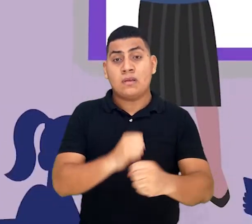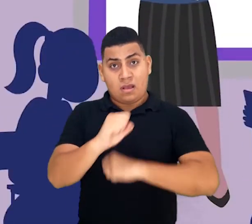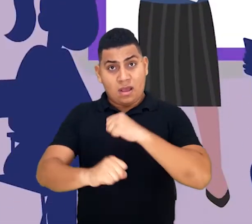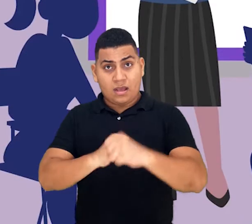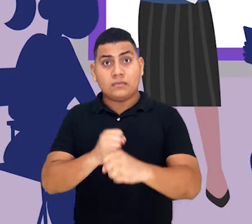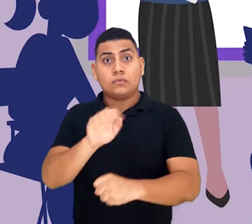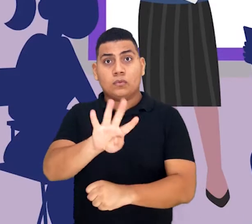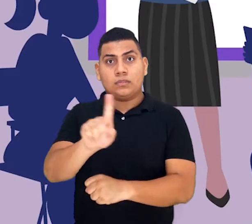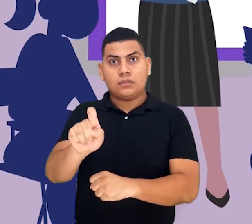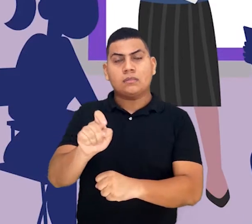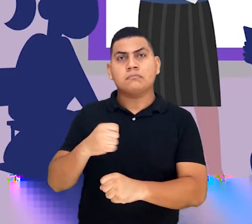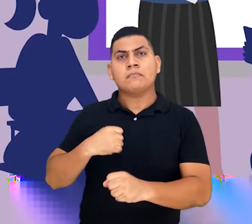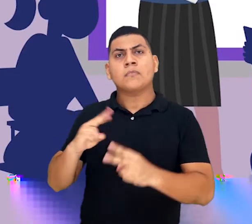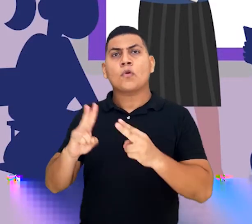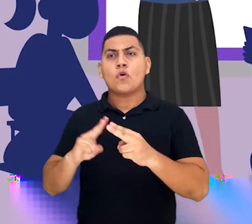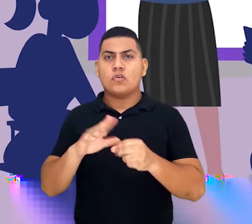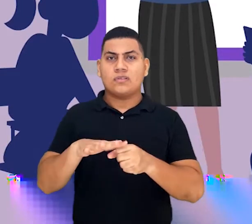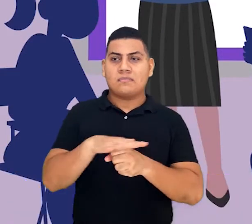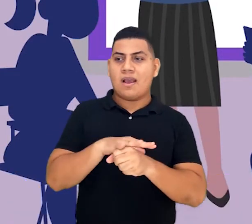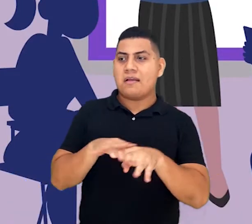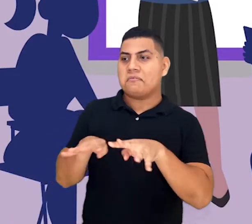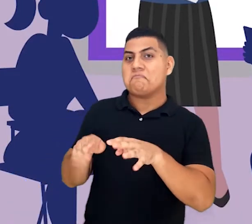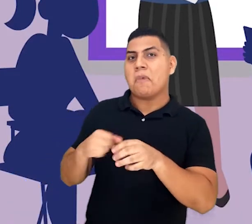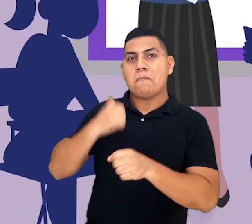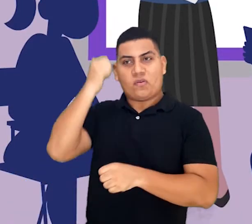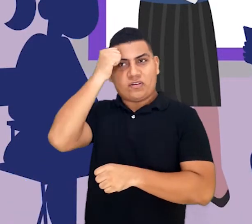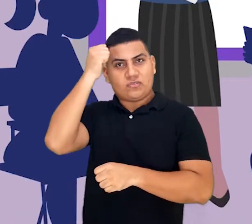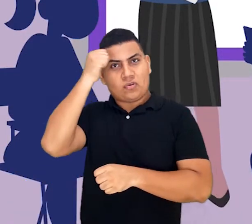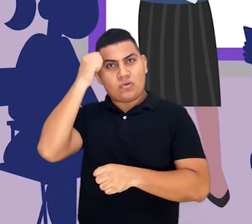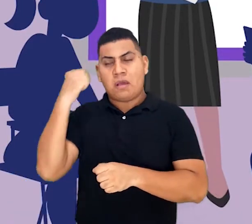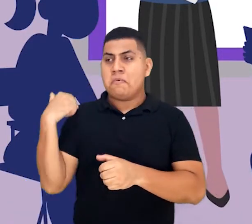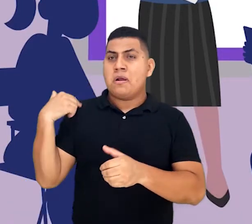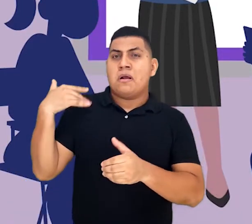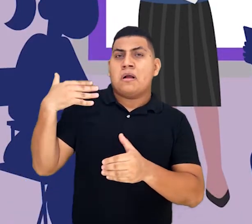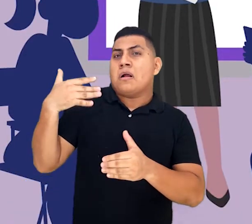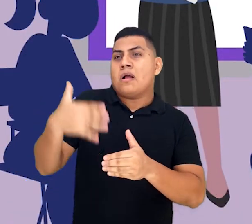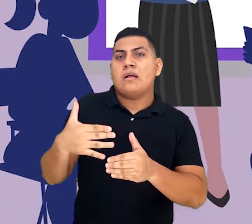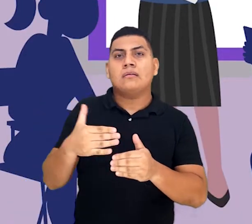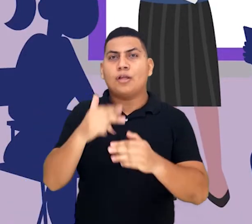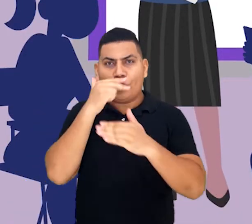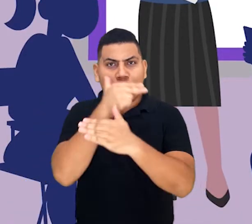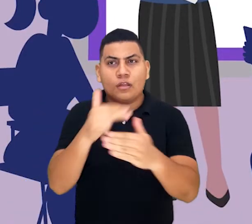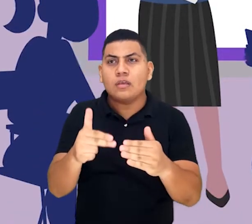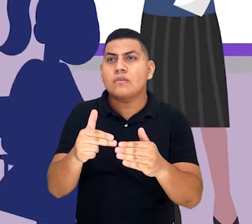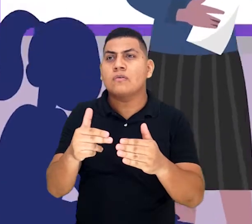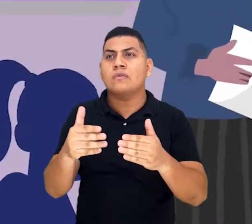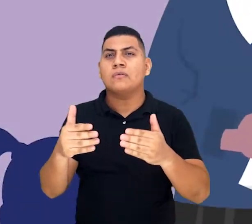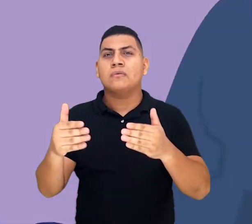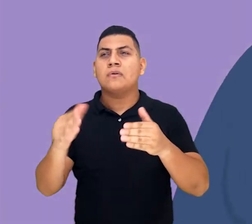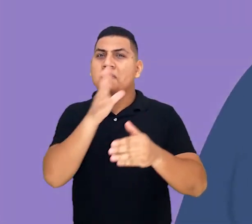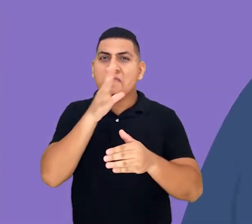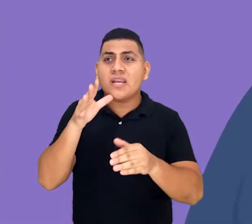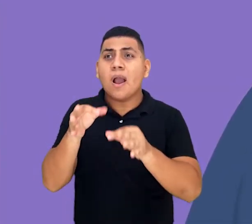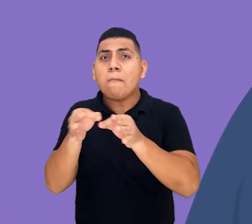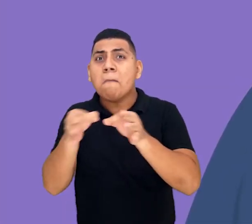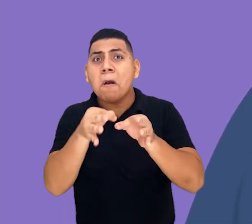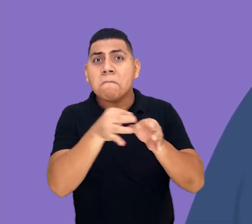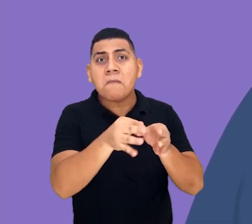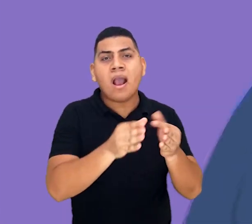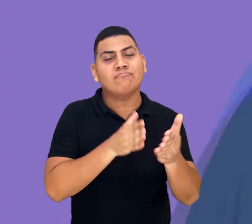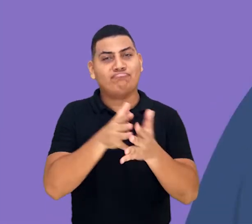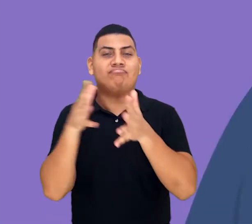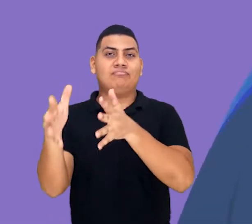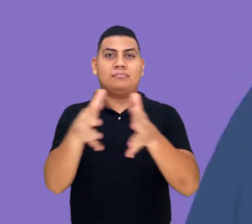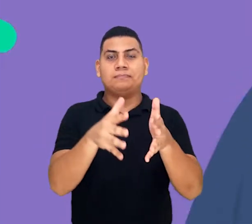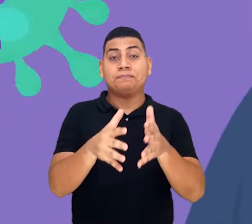46 años era conocida como la profe del barrio y dedicó su vida a educar a los niños en las veredas sufría del